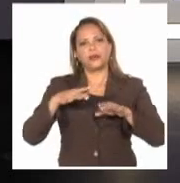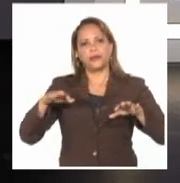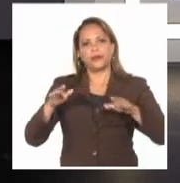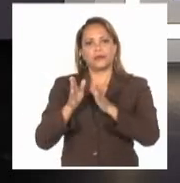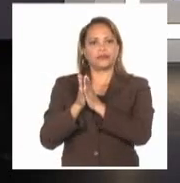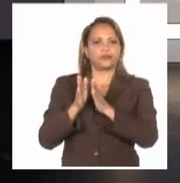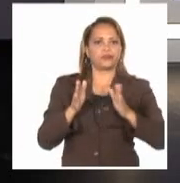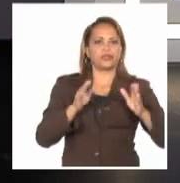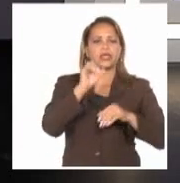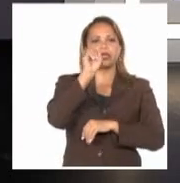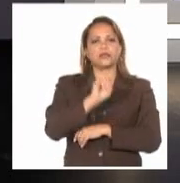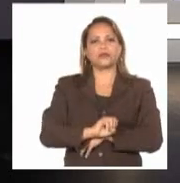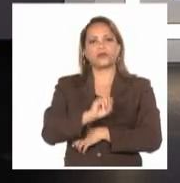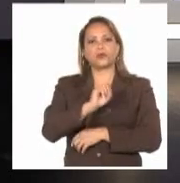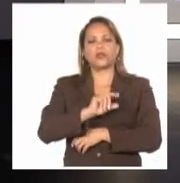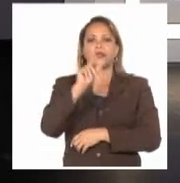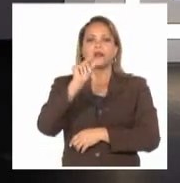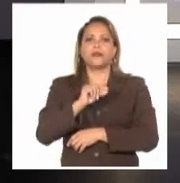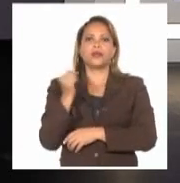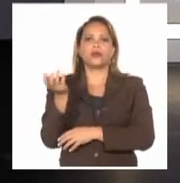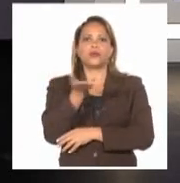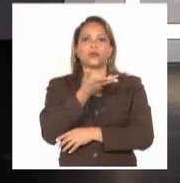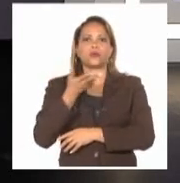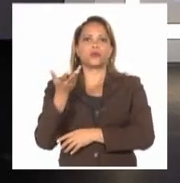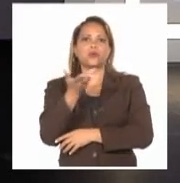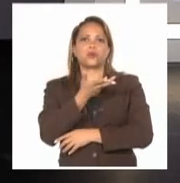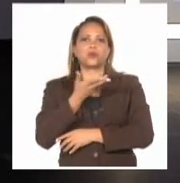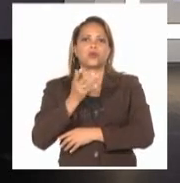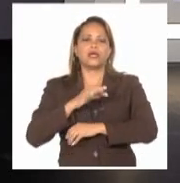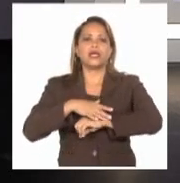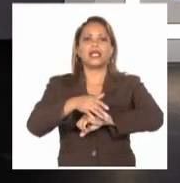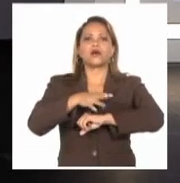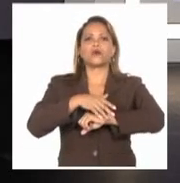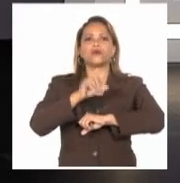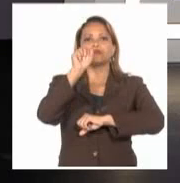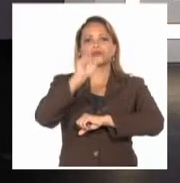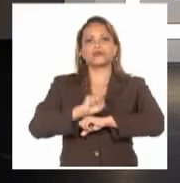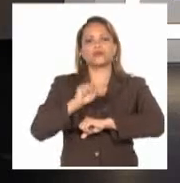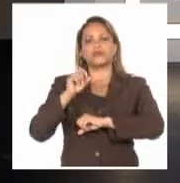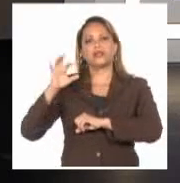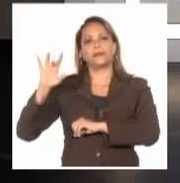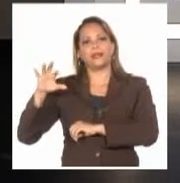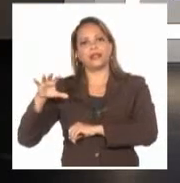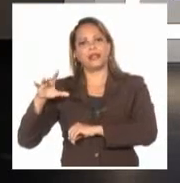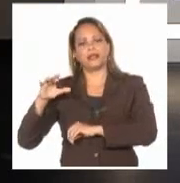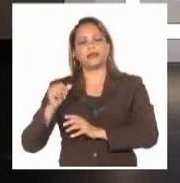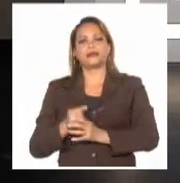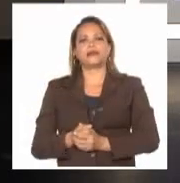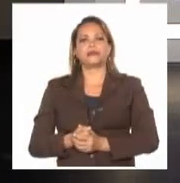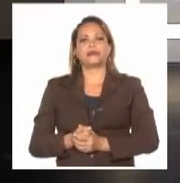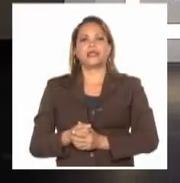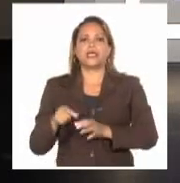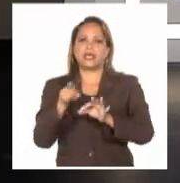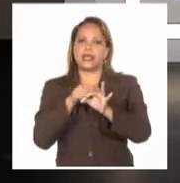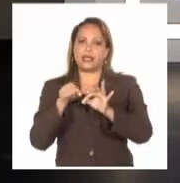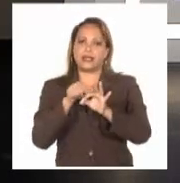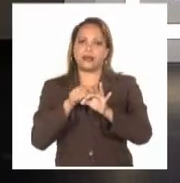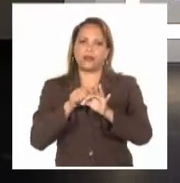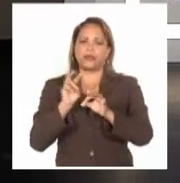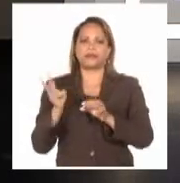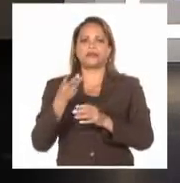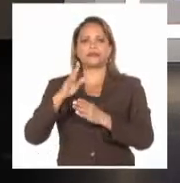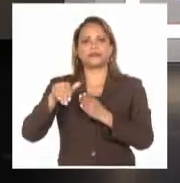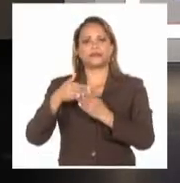litoral sur, solo habrá poco oleaje en la costa sur de Pinar del Río y en la Isla de la Juventud. Para los próximos tres días se esperan